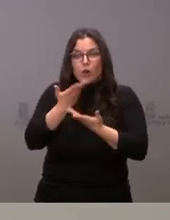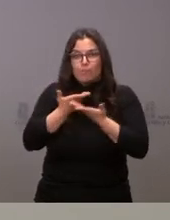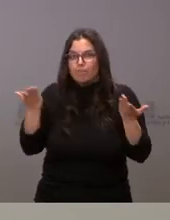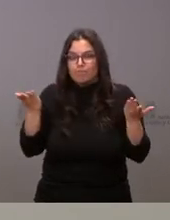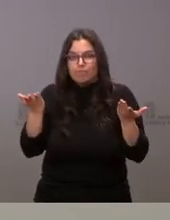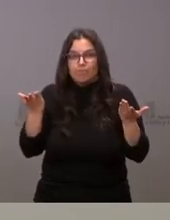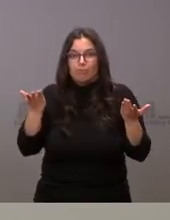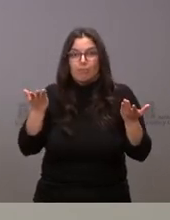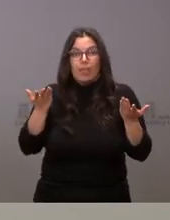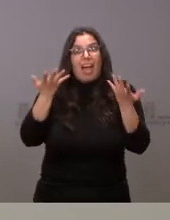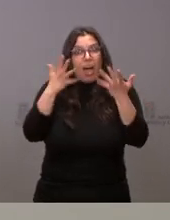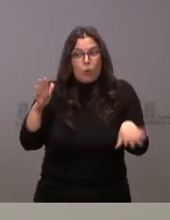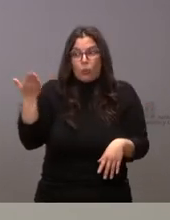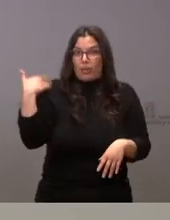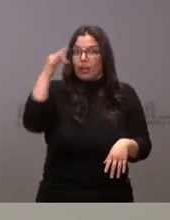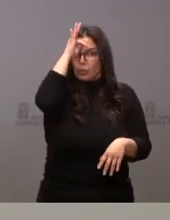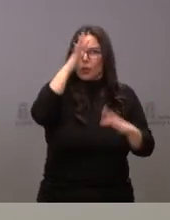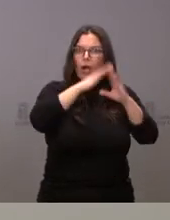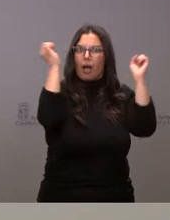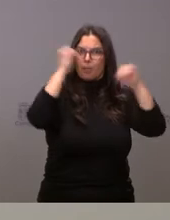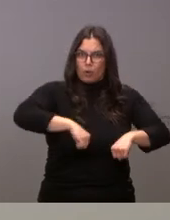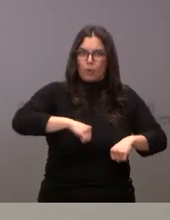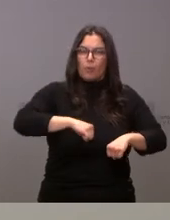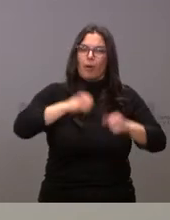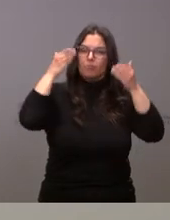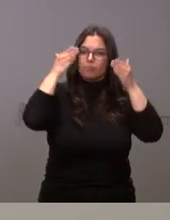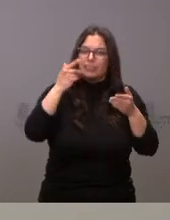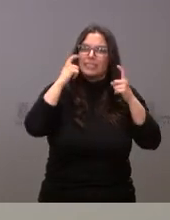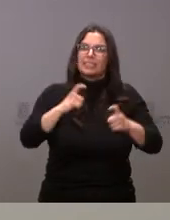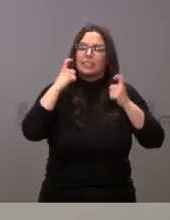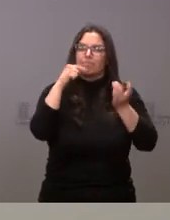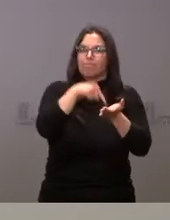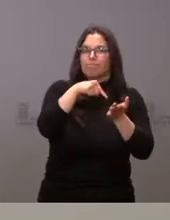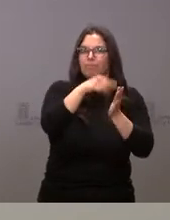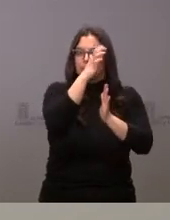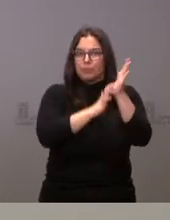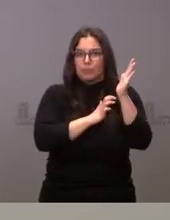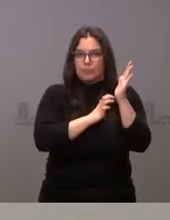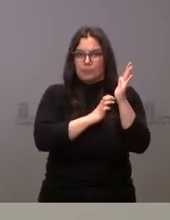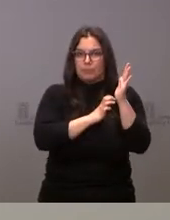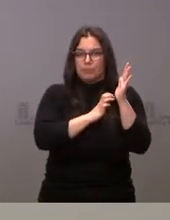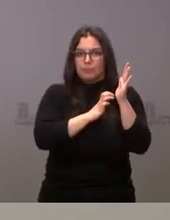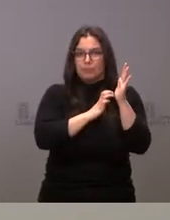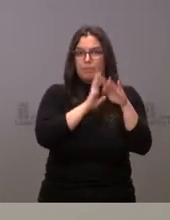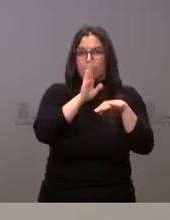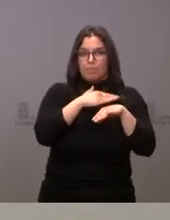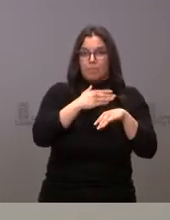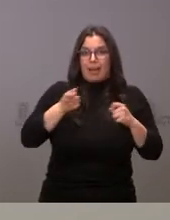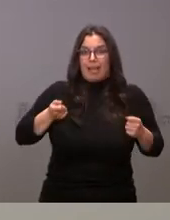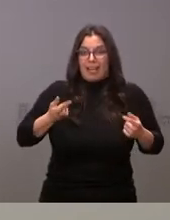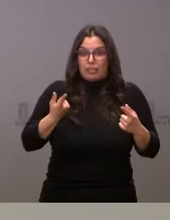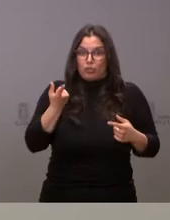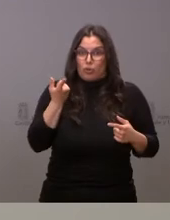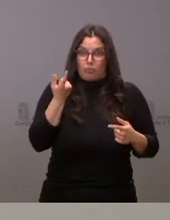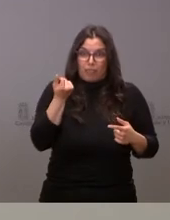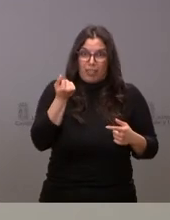conferencia de presidentes acordó abordar nuevas rebajas de impuestos para reducir el coste de la